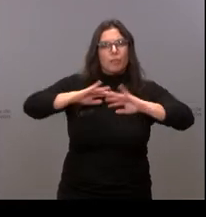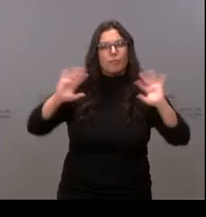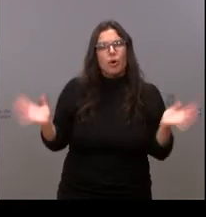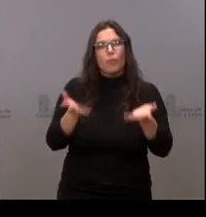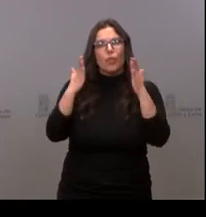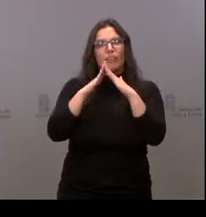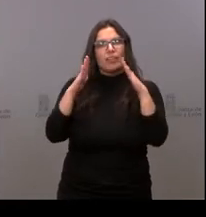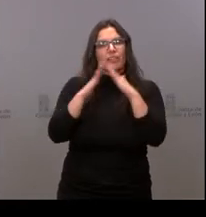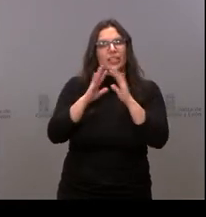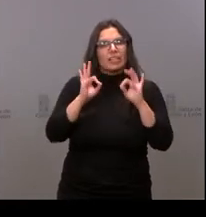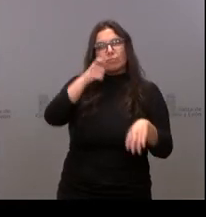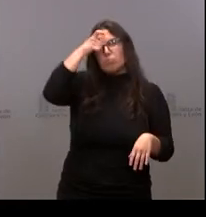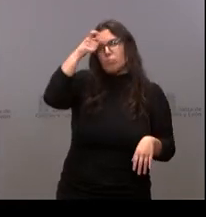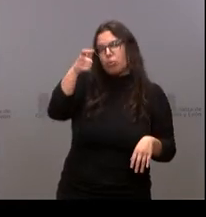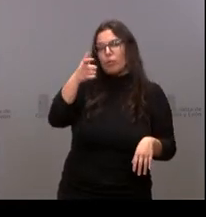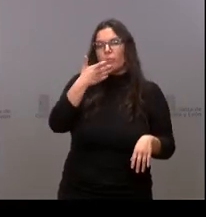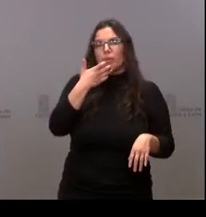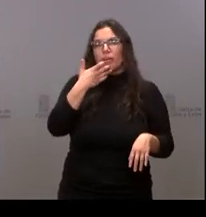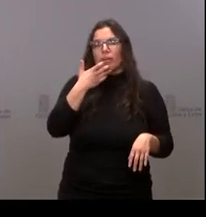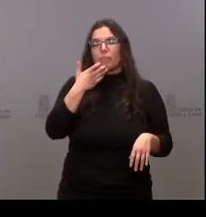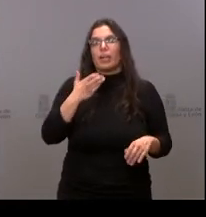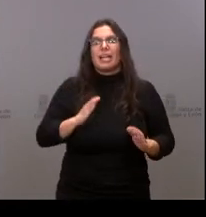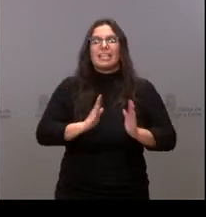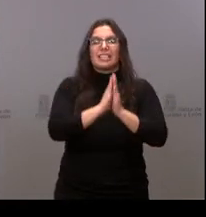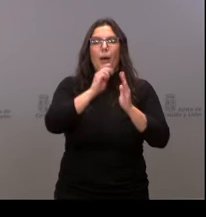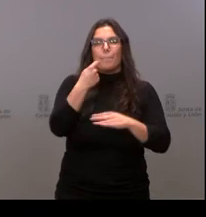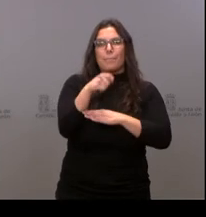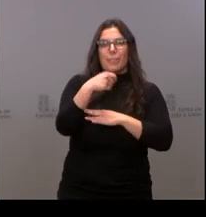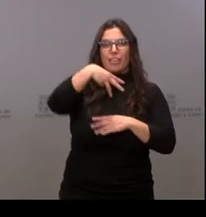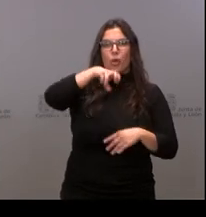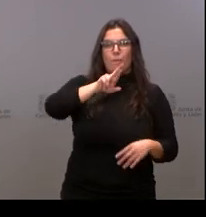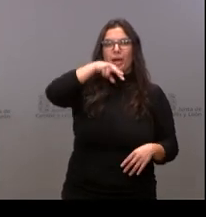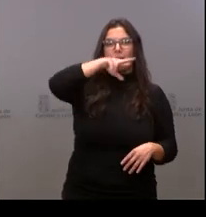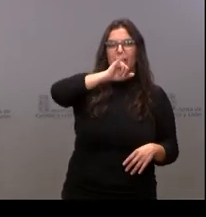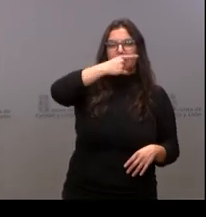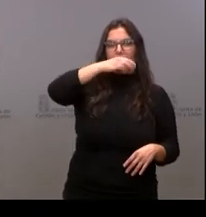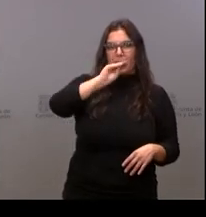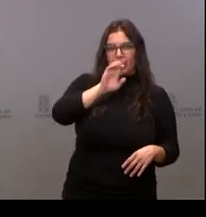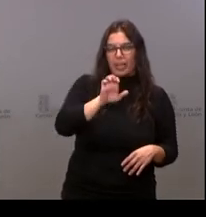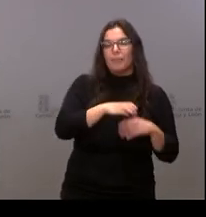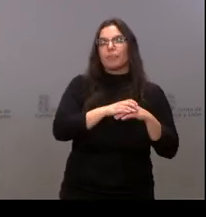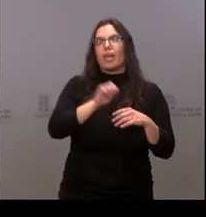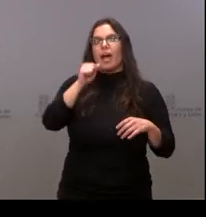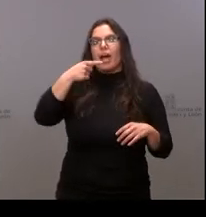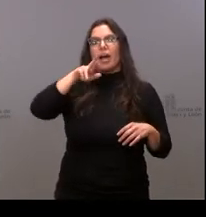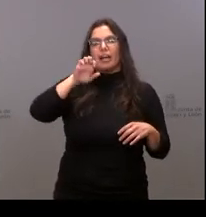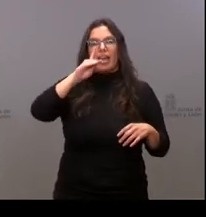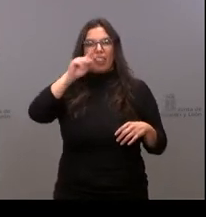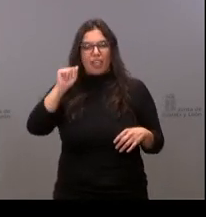de vivienda en municipios como San Pedro Manrique, Molinos de Duero, Ágreda, Garray o Medinaceli.